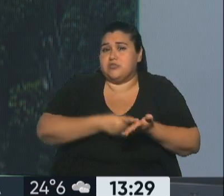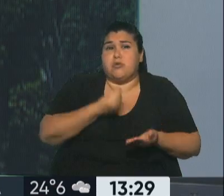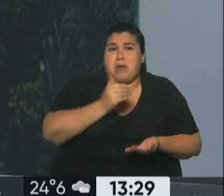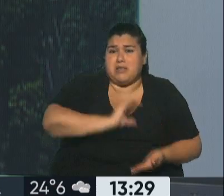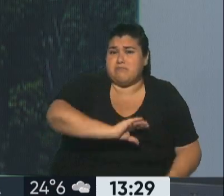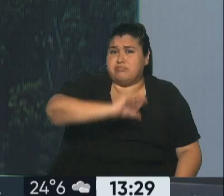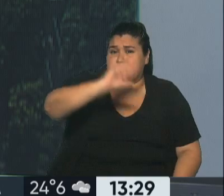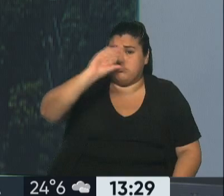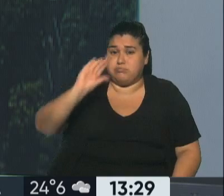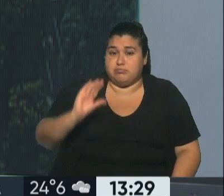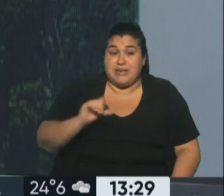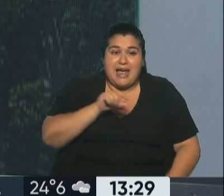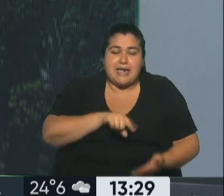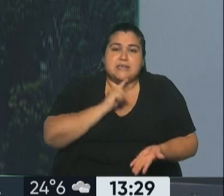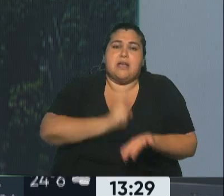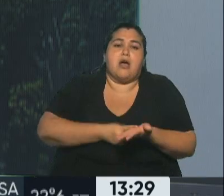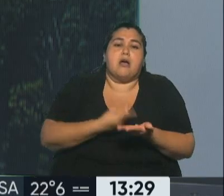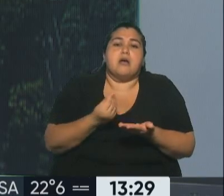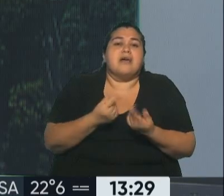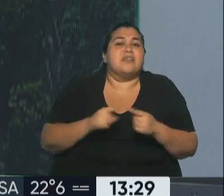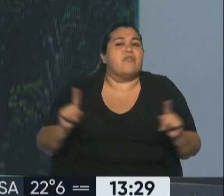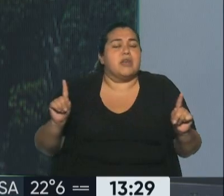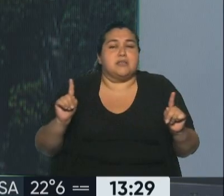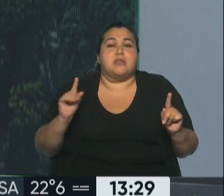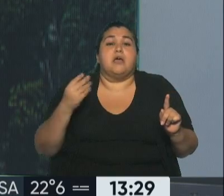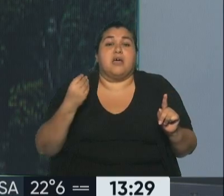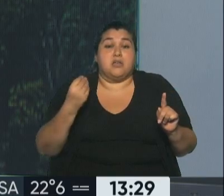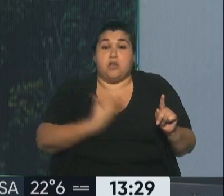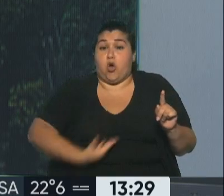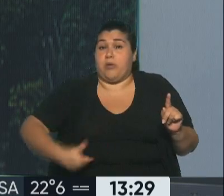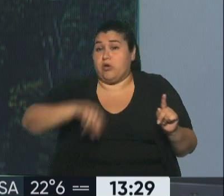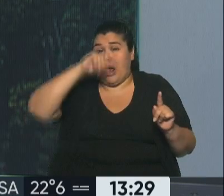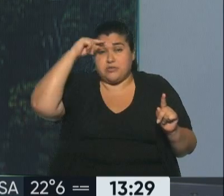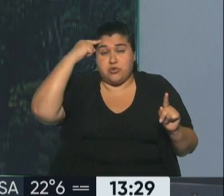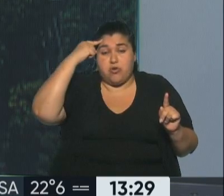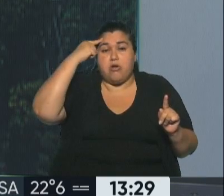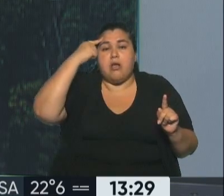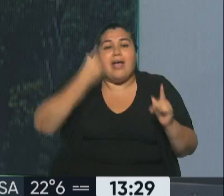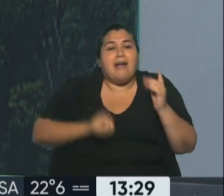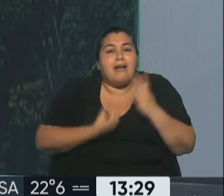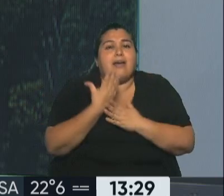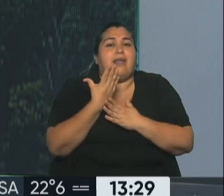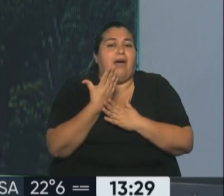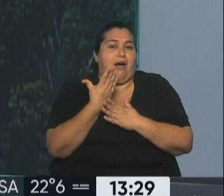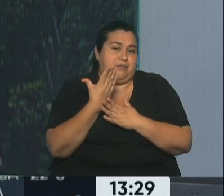unitario que la coparticipación federal, en virtud del cual el gobierno de la nación crea y